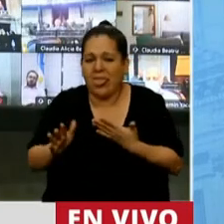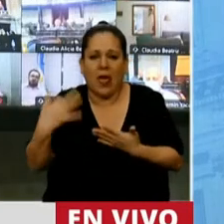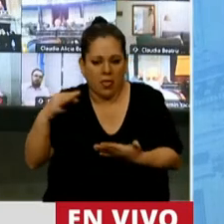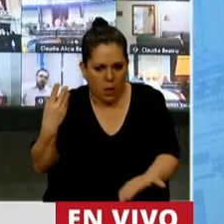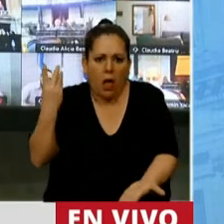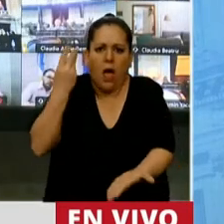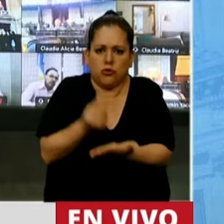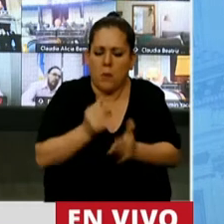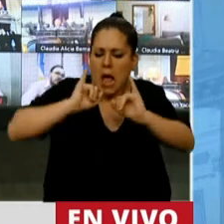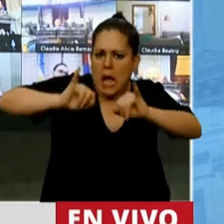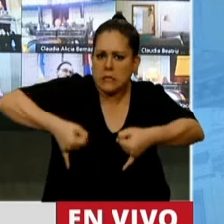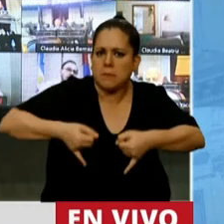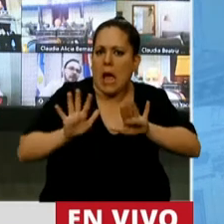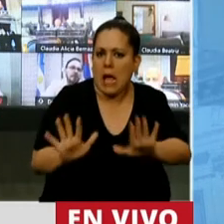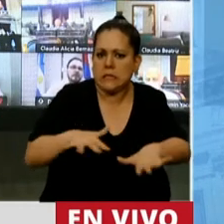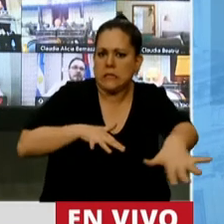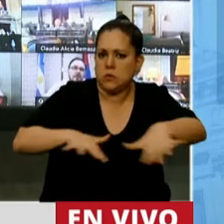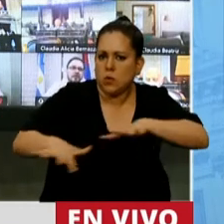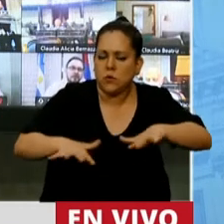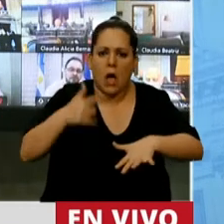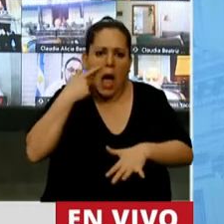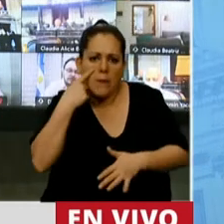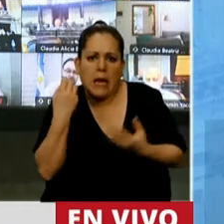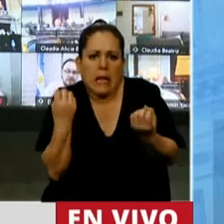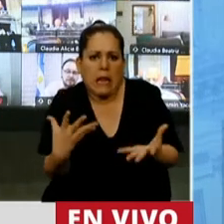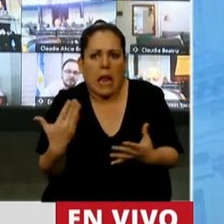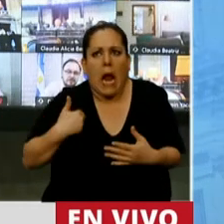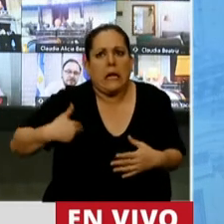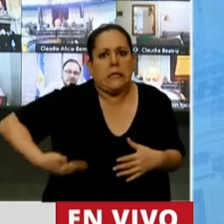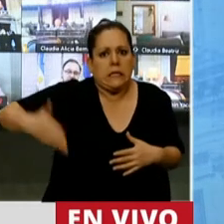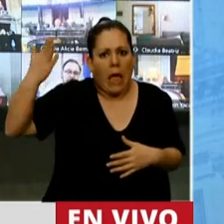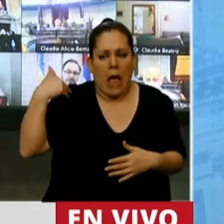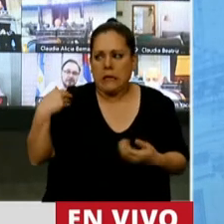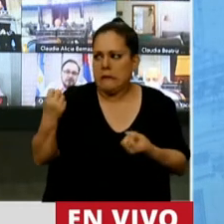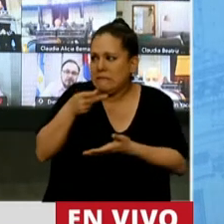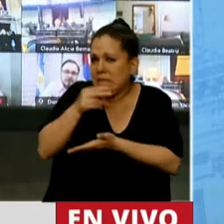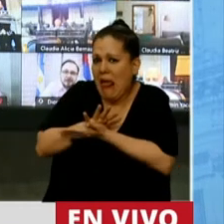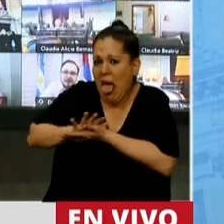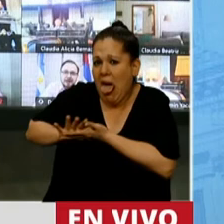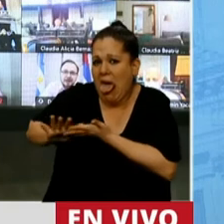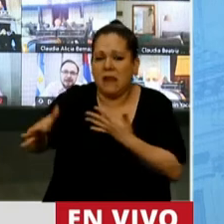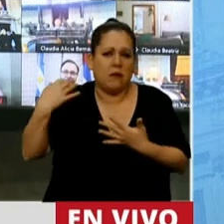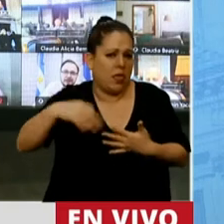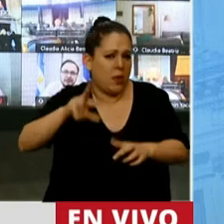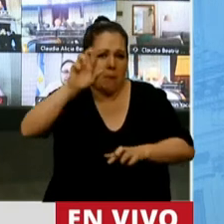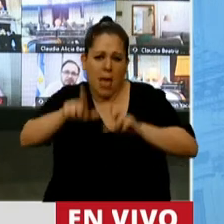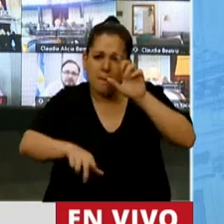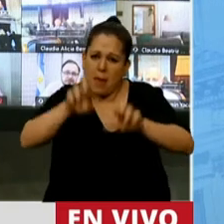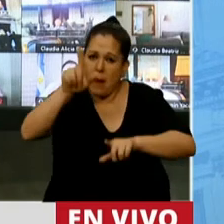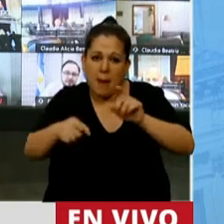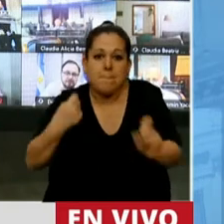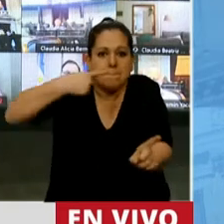que tenemos que tener en cuenta, cómo se recibió el país y en el marco de una pandemia.